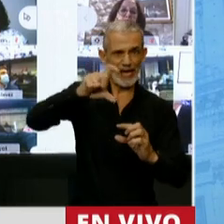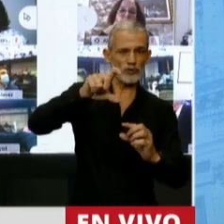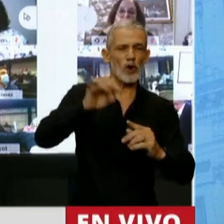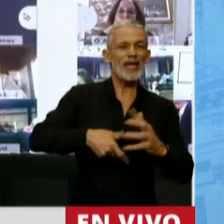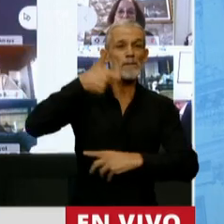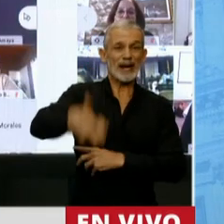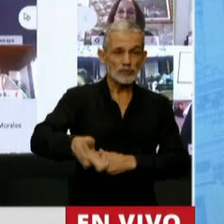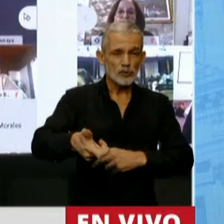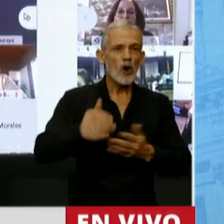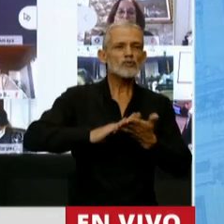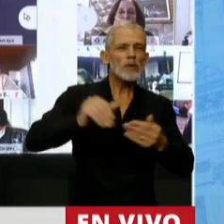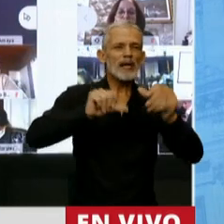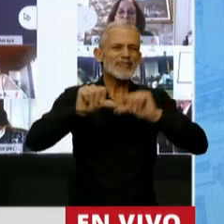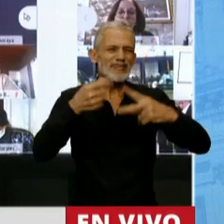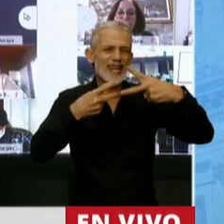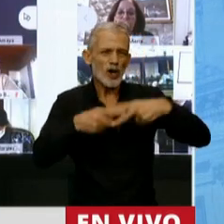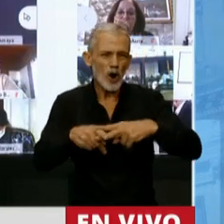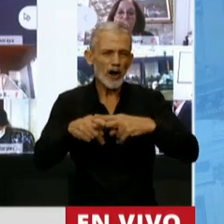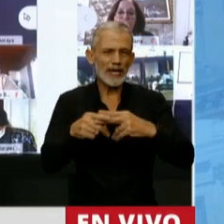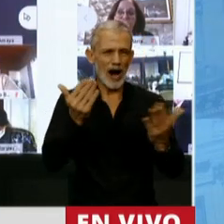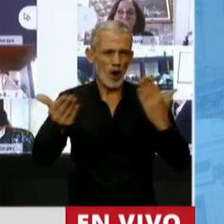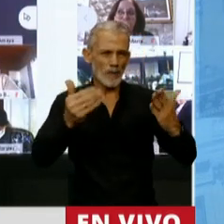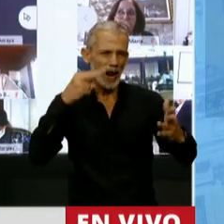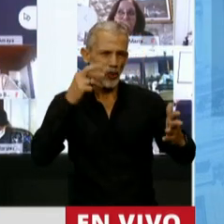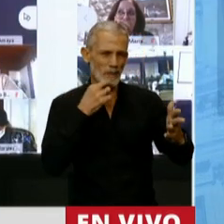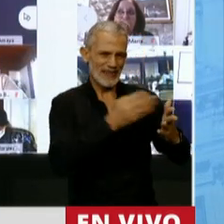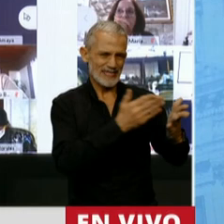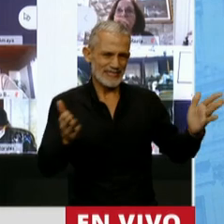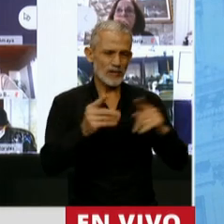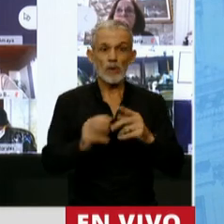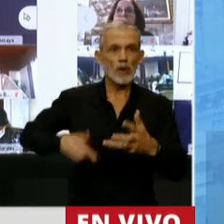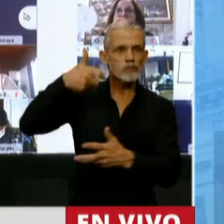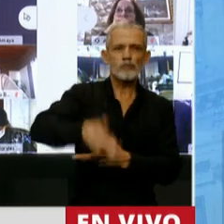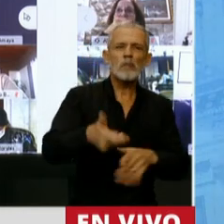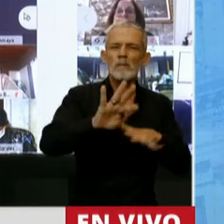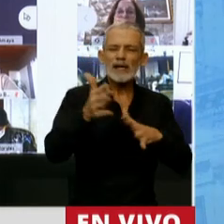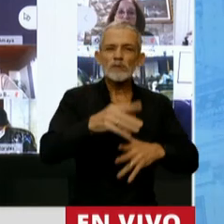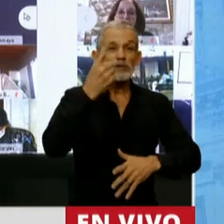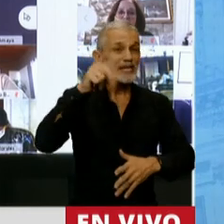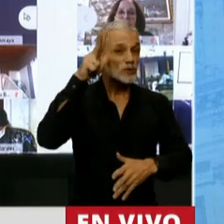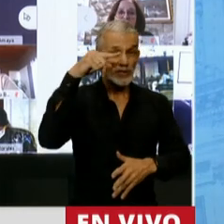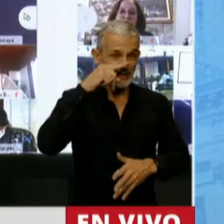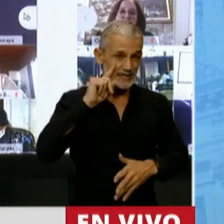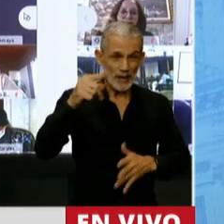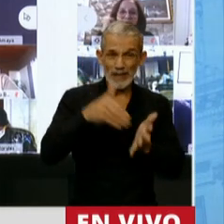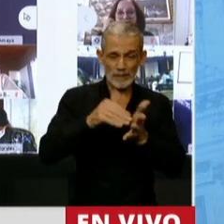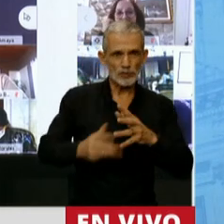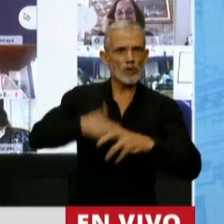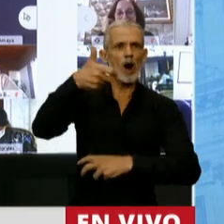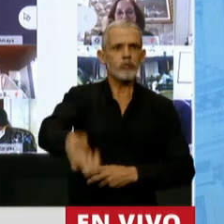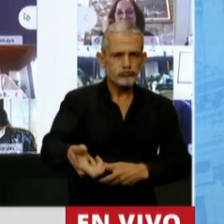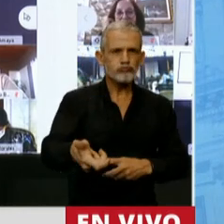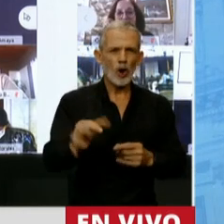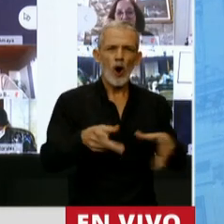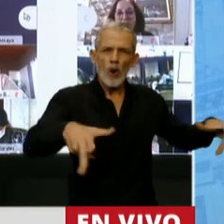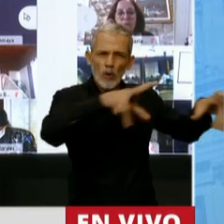inversión real en innovación y desarrollo respecto a 2019 a partir de una inversión proyectada en 187 mil millones o